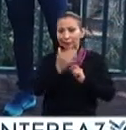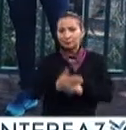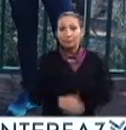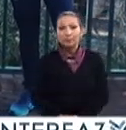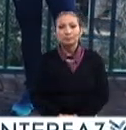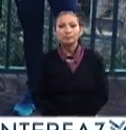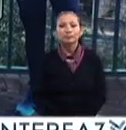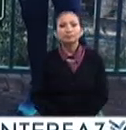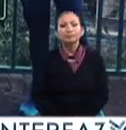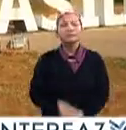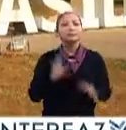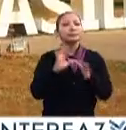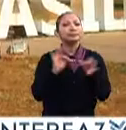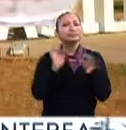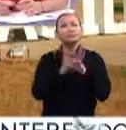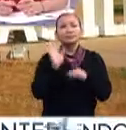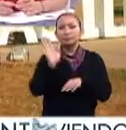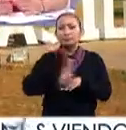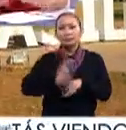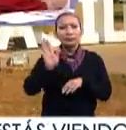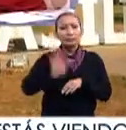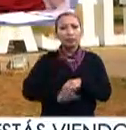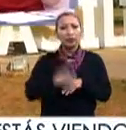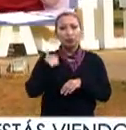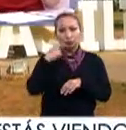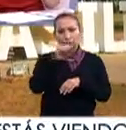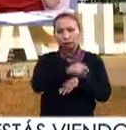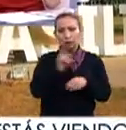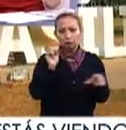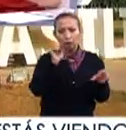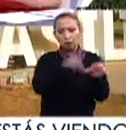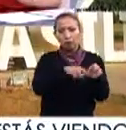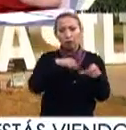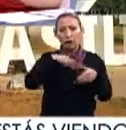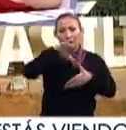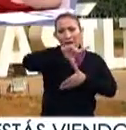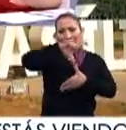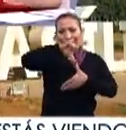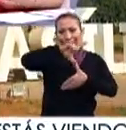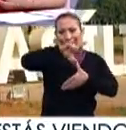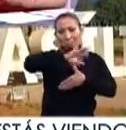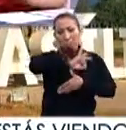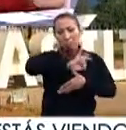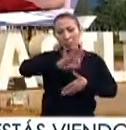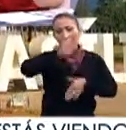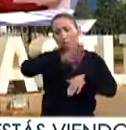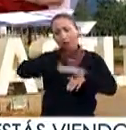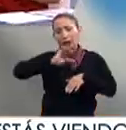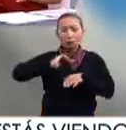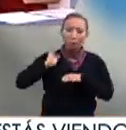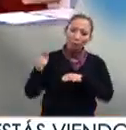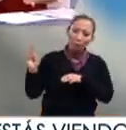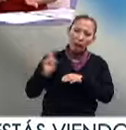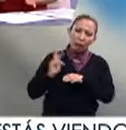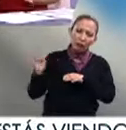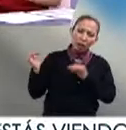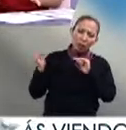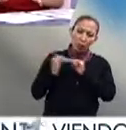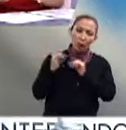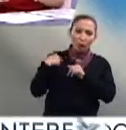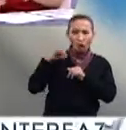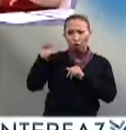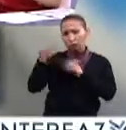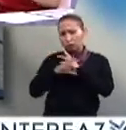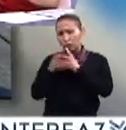así. Cuéntanos, pues parece que al formar parte de América Latina, pues podría haber muchas similitudes, sin embargo, también hay